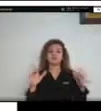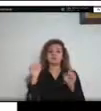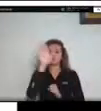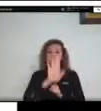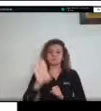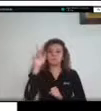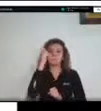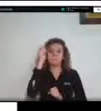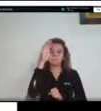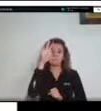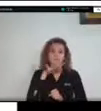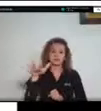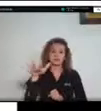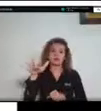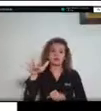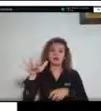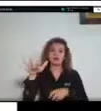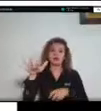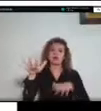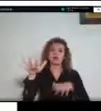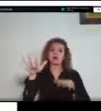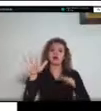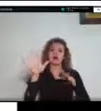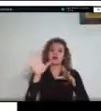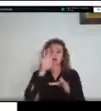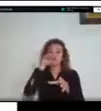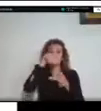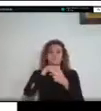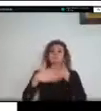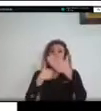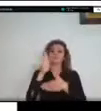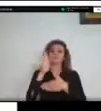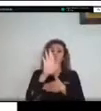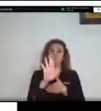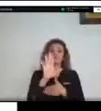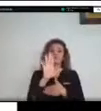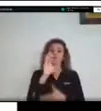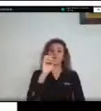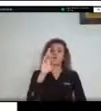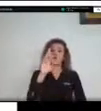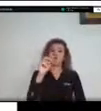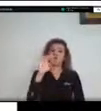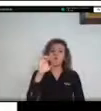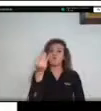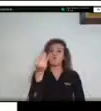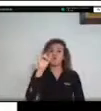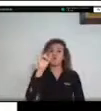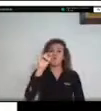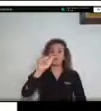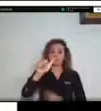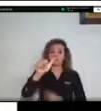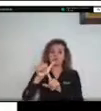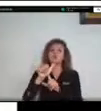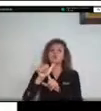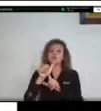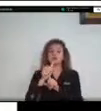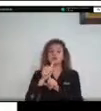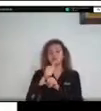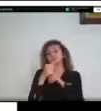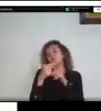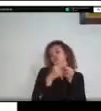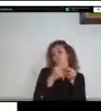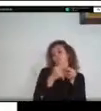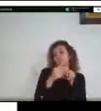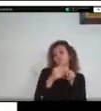parte de nuestra orinoquía colombiana y también es llamado los llanos orientales. Por eso mismo, muchas veces se piensa que